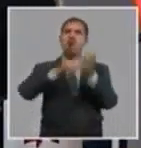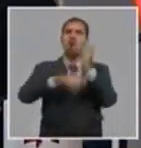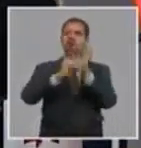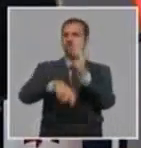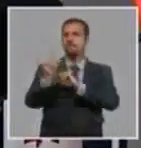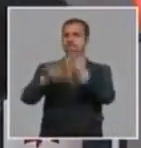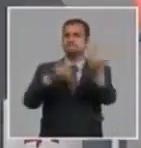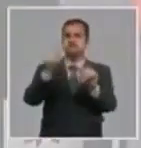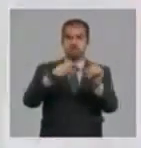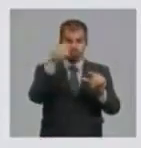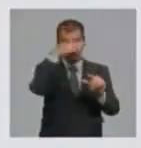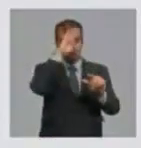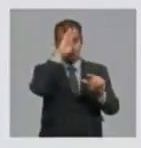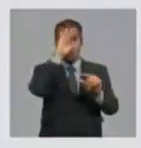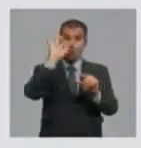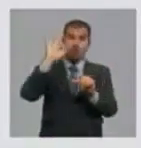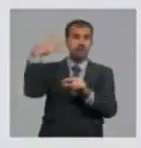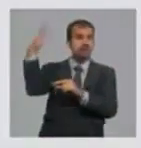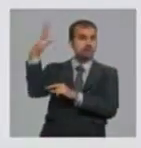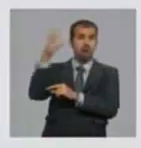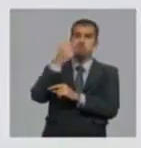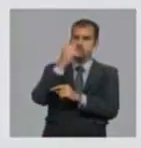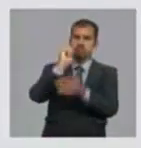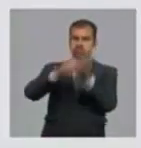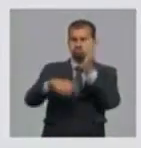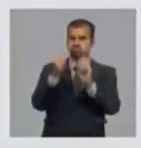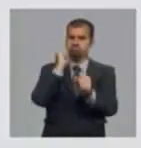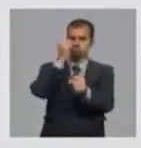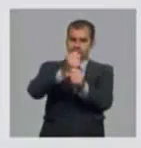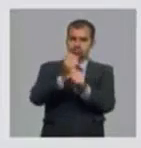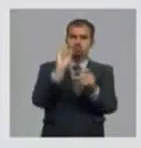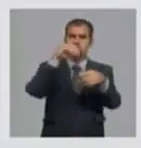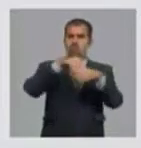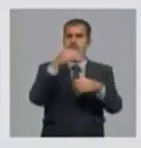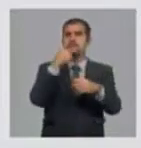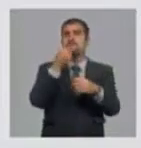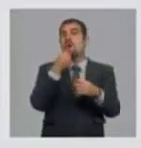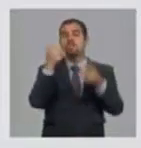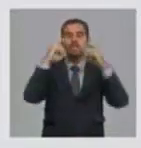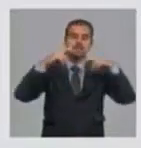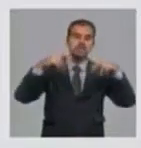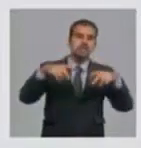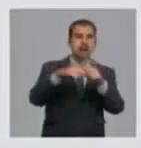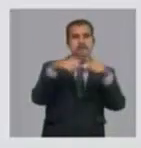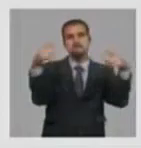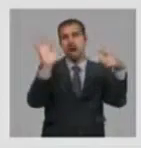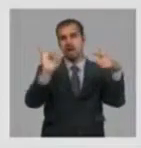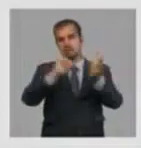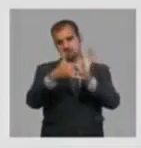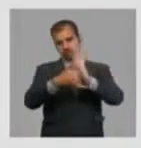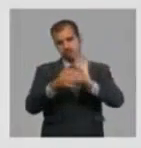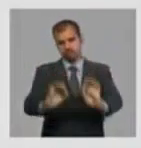y extranjero en bien de compensar o de complementar los estudios que necesiten en los proyectos de investigación.